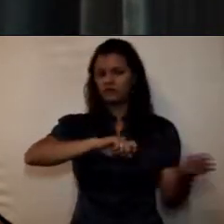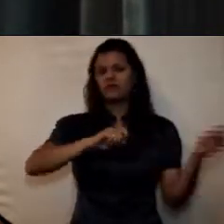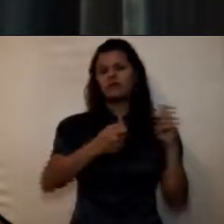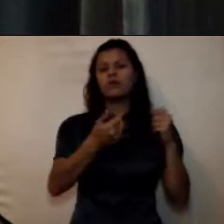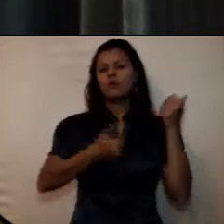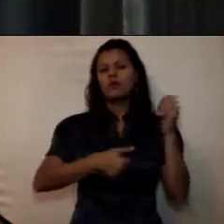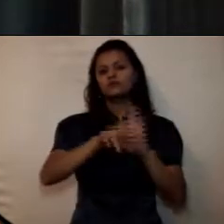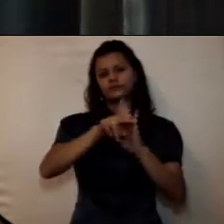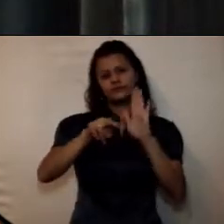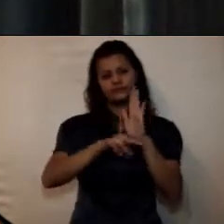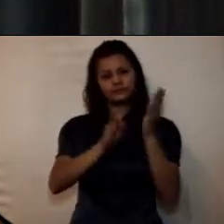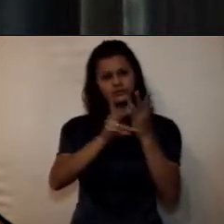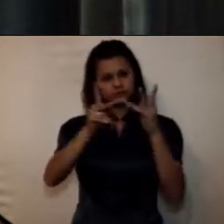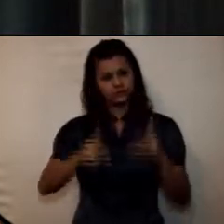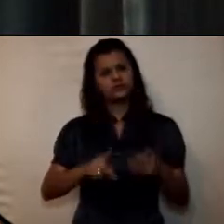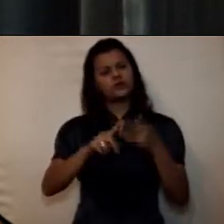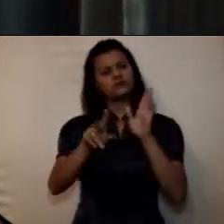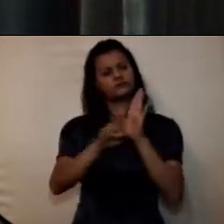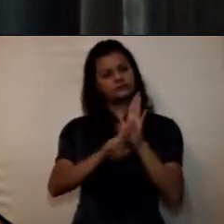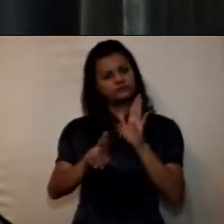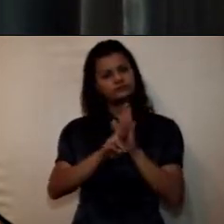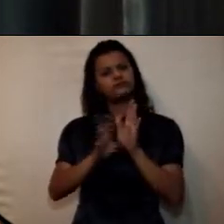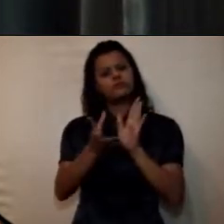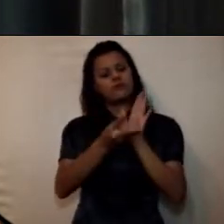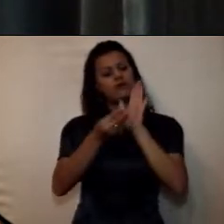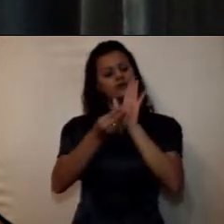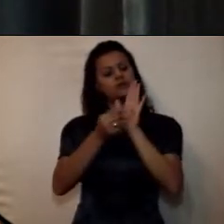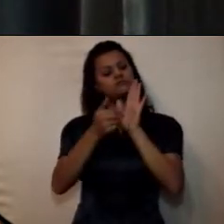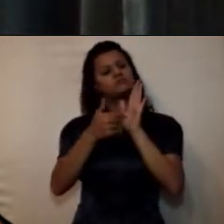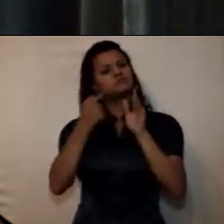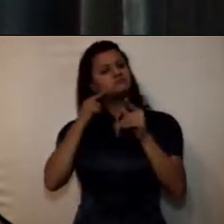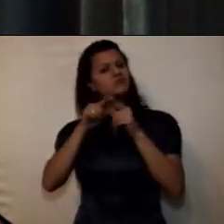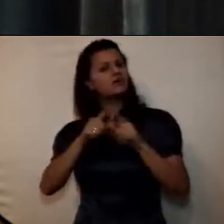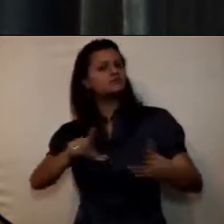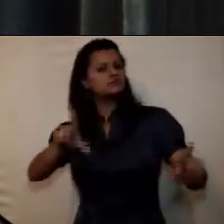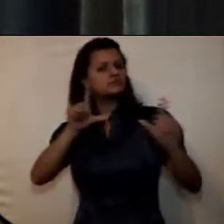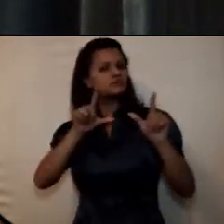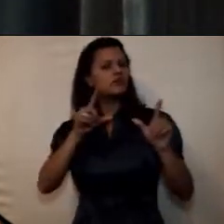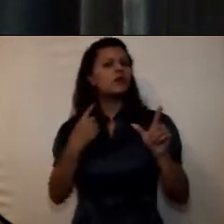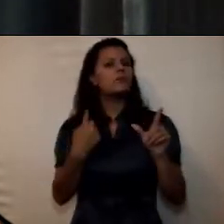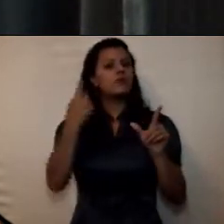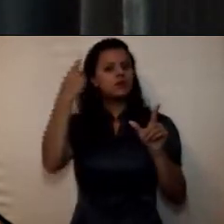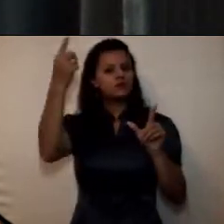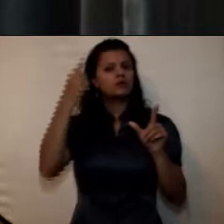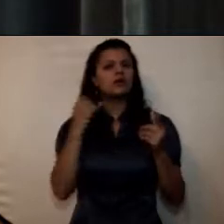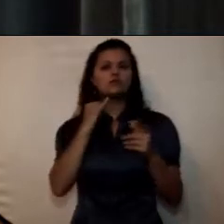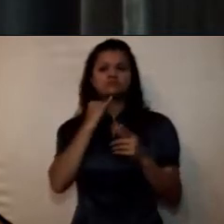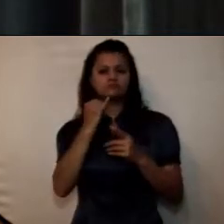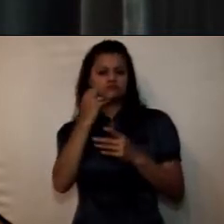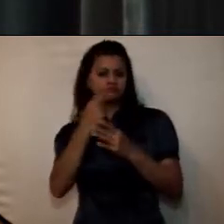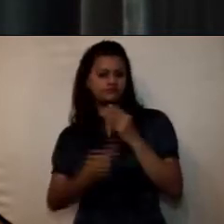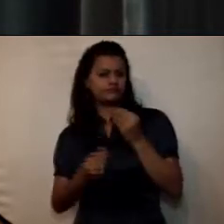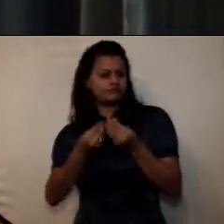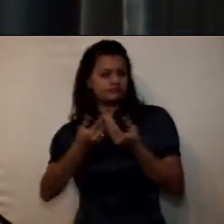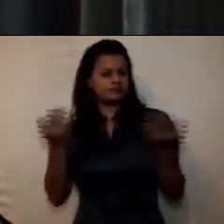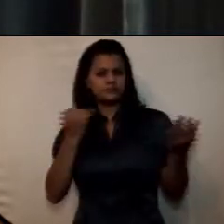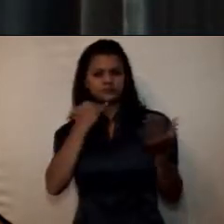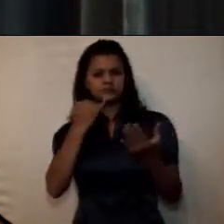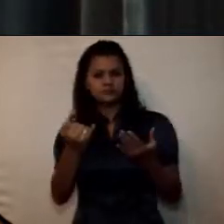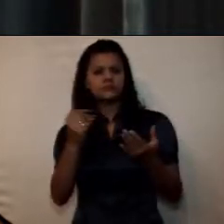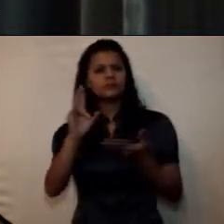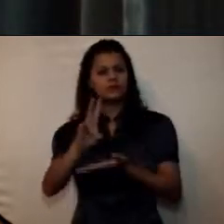resoluciones manuales de opción de grado política de bilingüismo y multilingüismo modelo pedagógico institucional